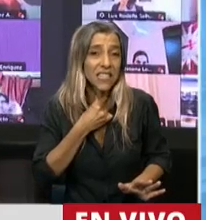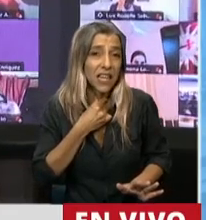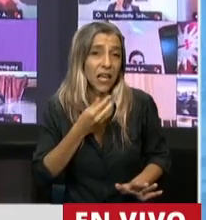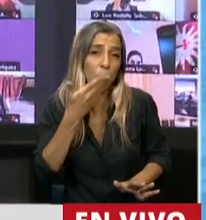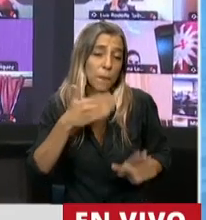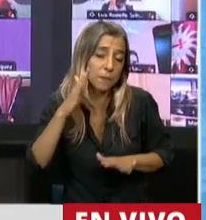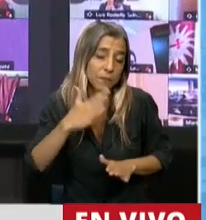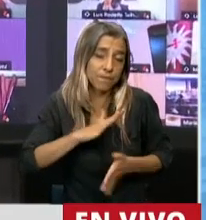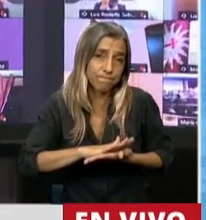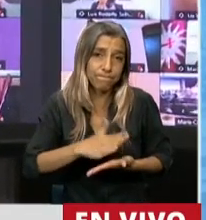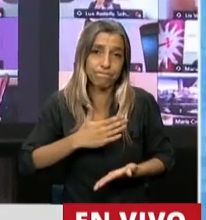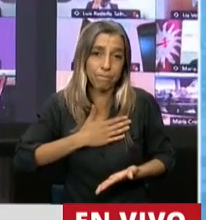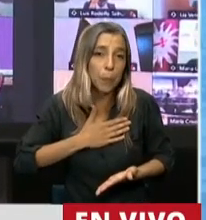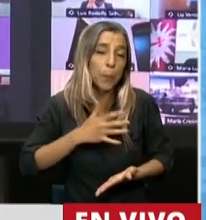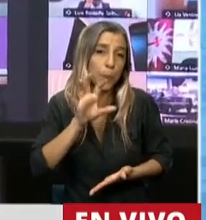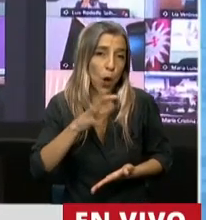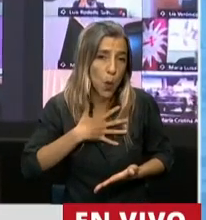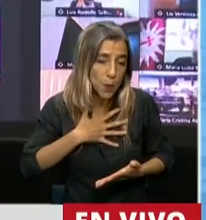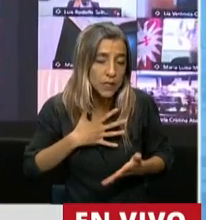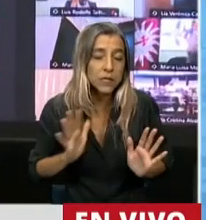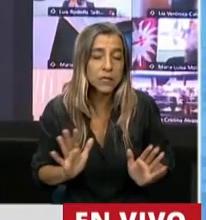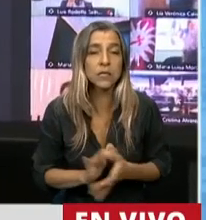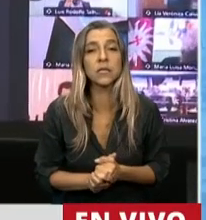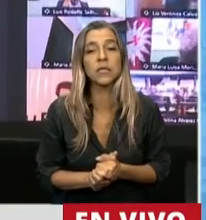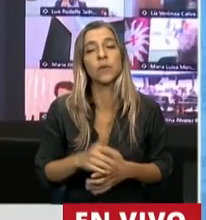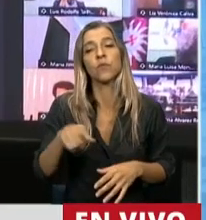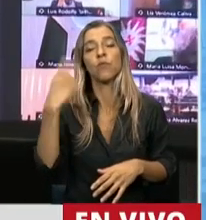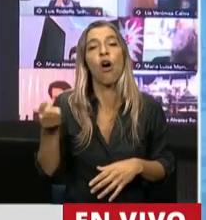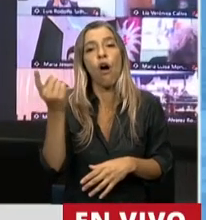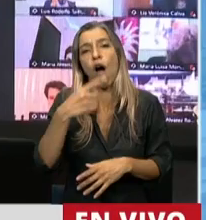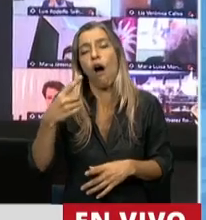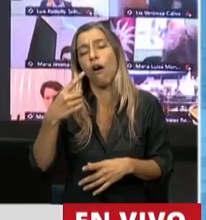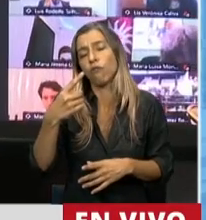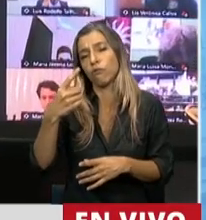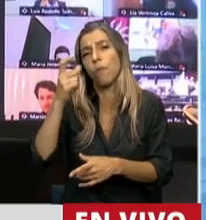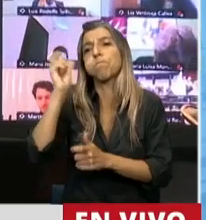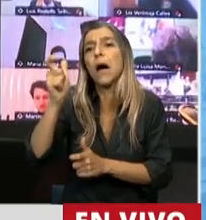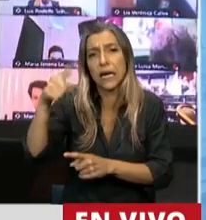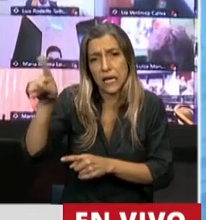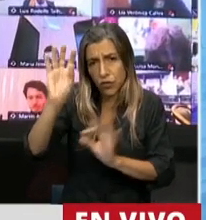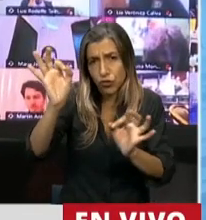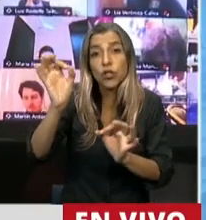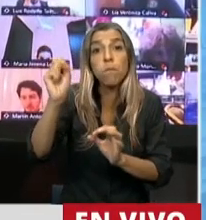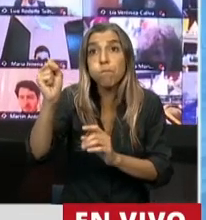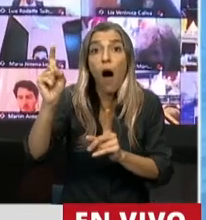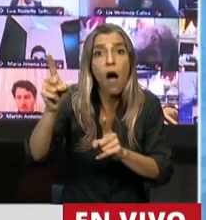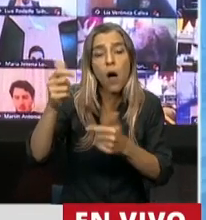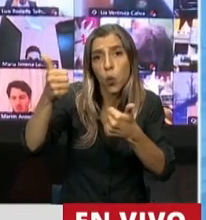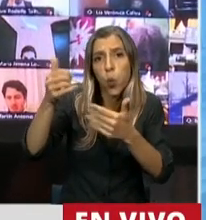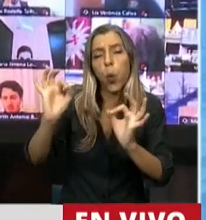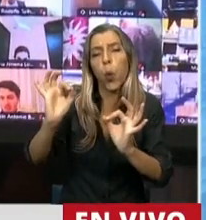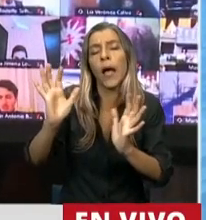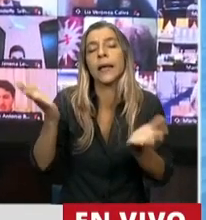porque, como hay otras experiencias también, que obviamente son muy positivas, pero quiero decirles que no estamos